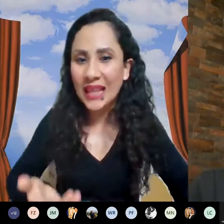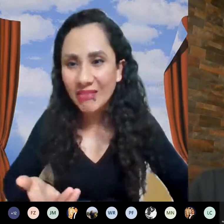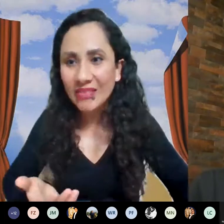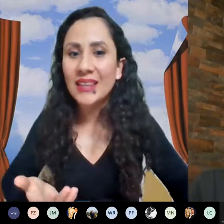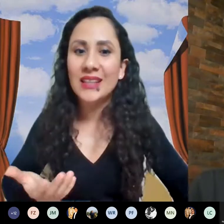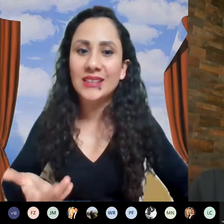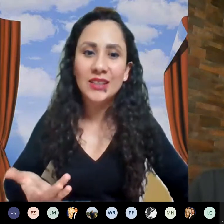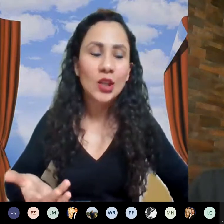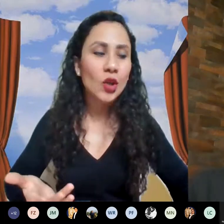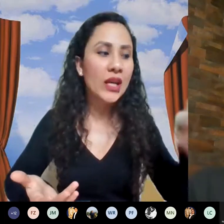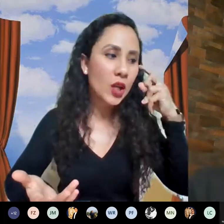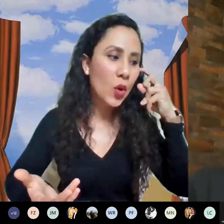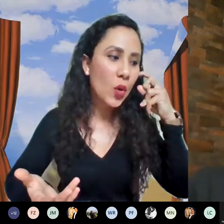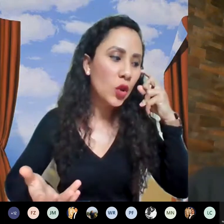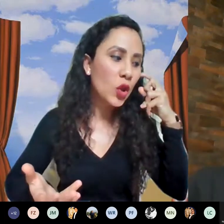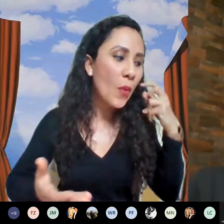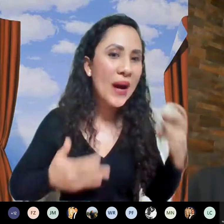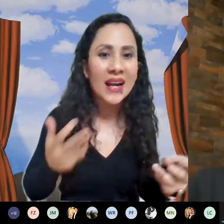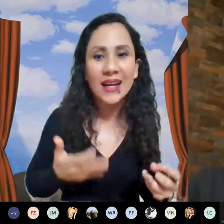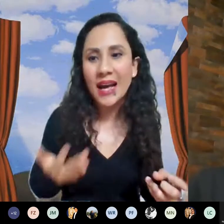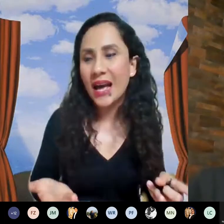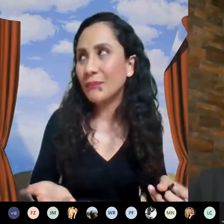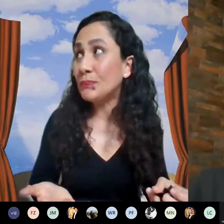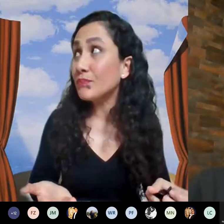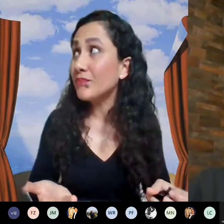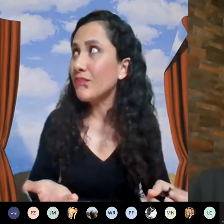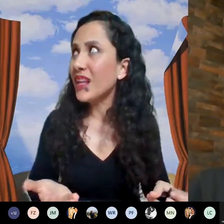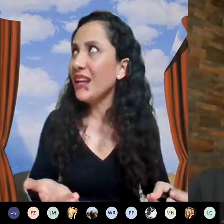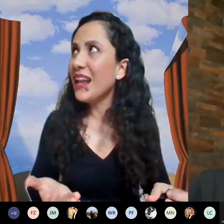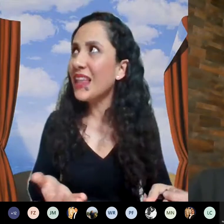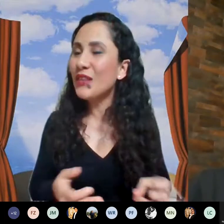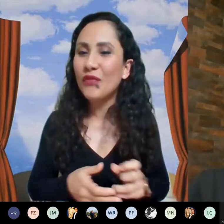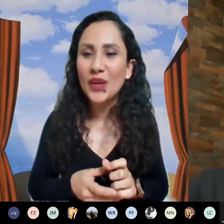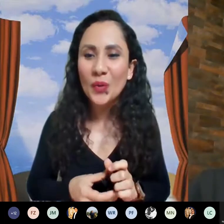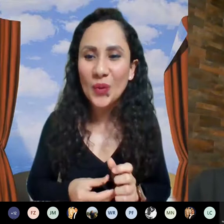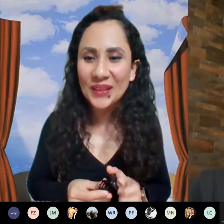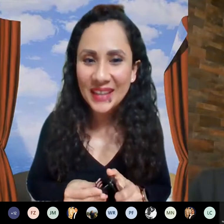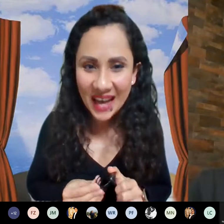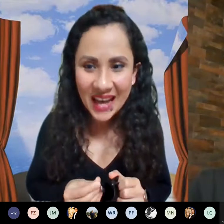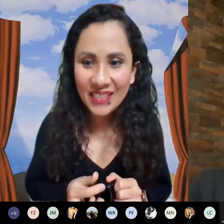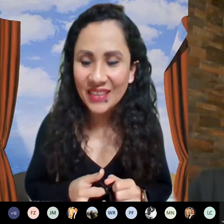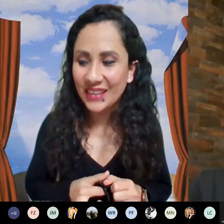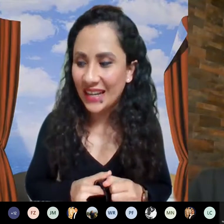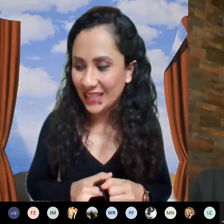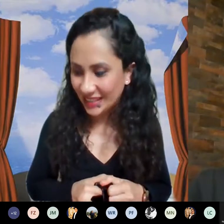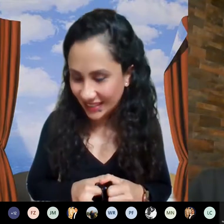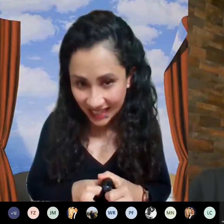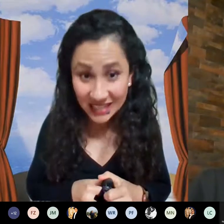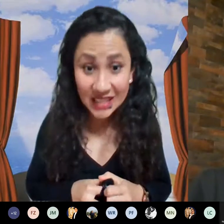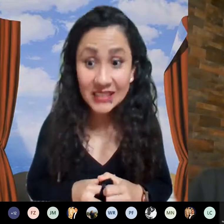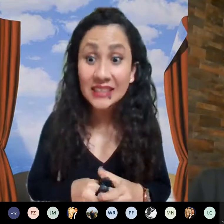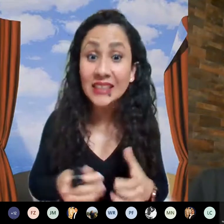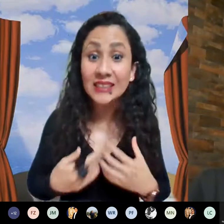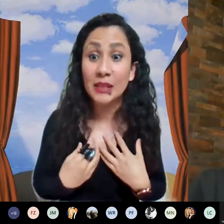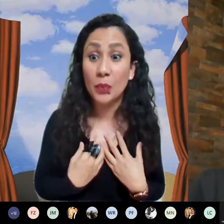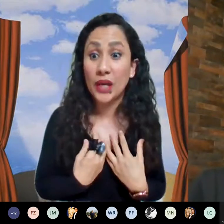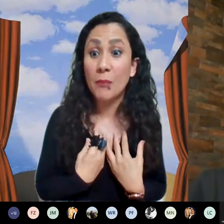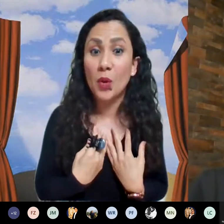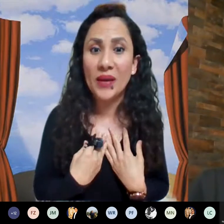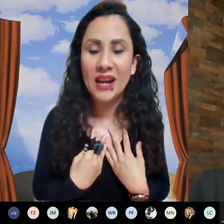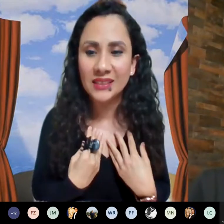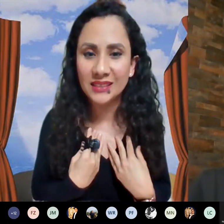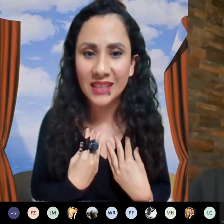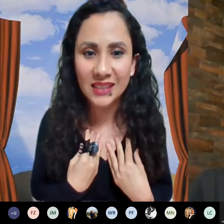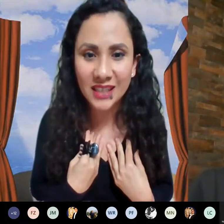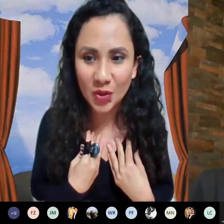importante en el sentido de que no no marca la dificultad de las instancias es decir